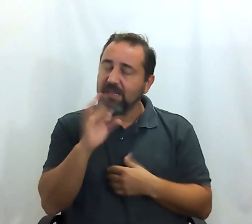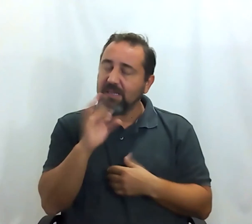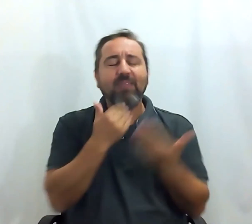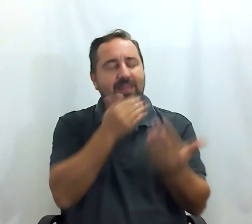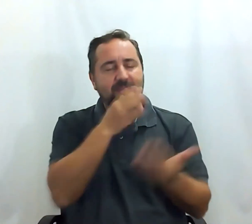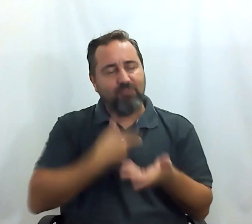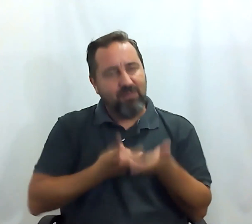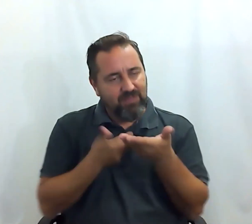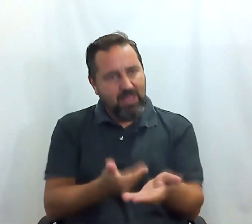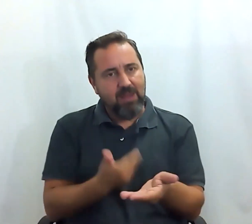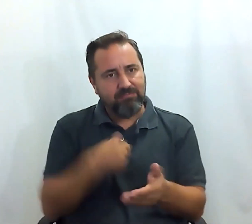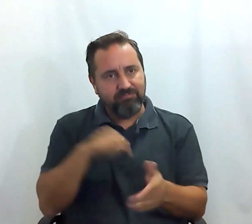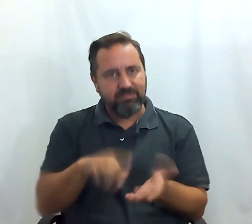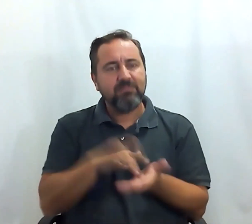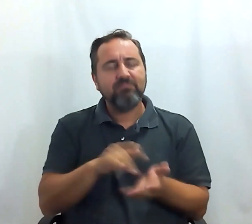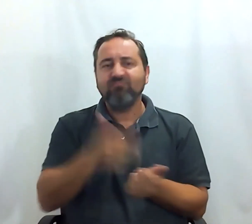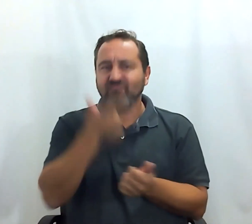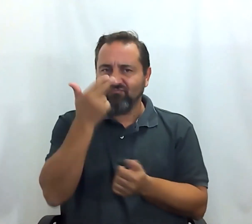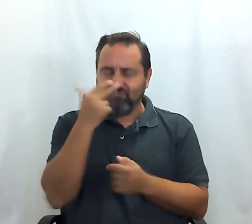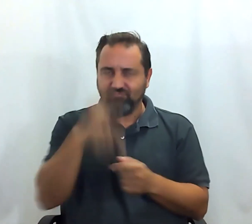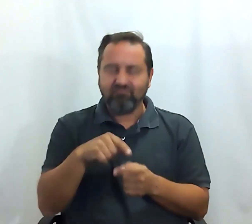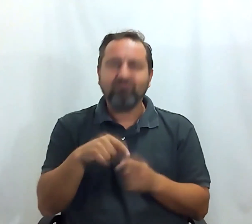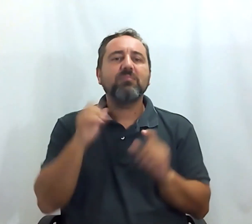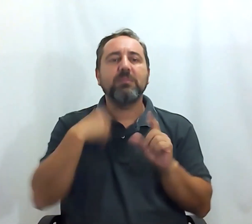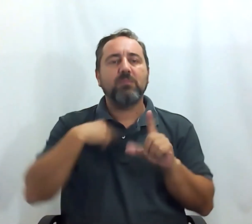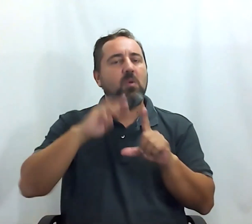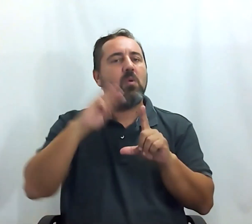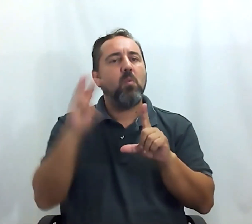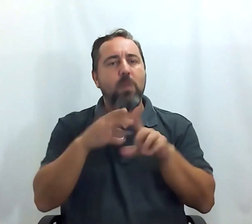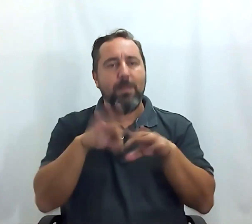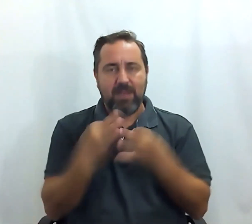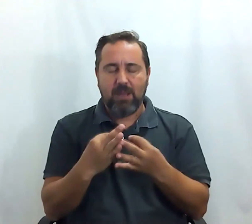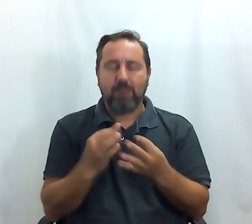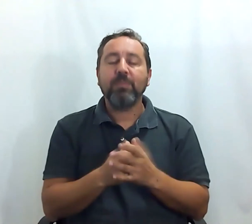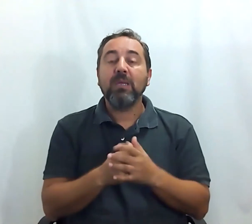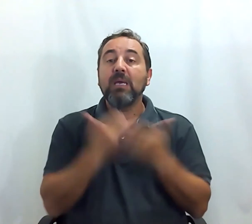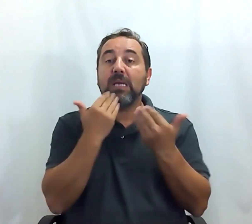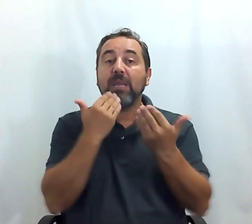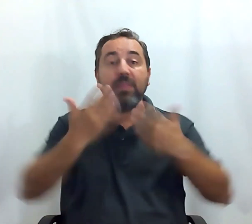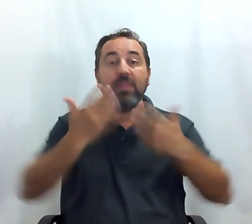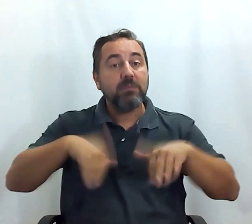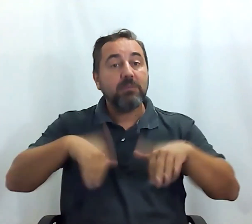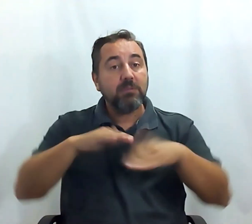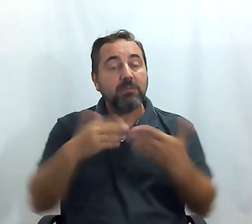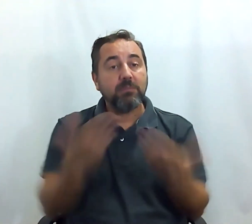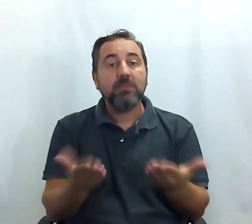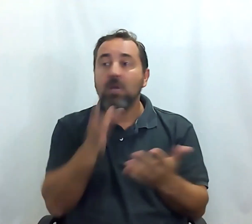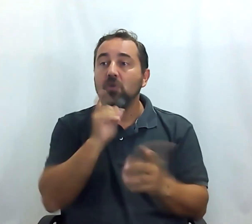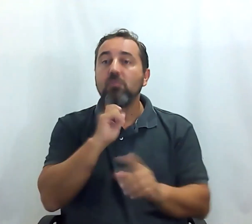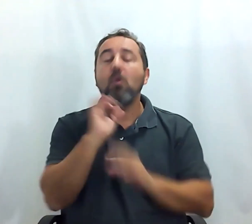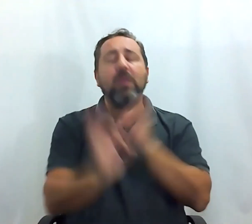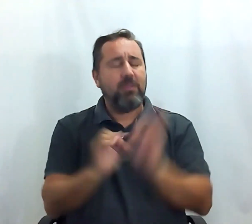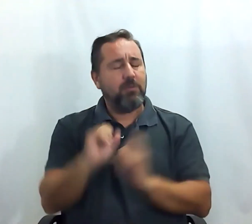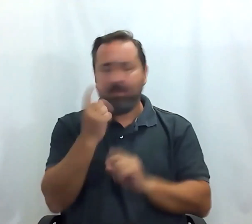invitarme a estos interesantes webinars. Gracias a todos. Y ¿cómo vamos a organizar? Antes de